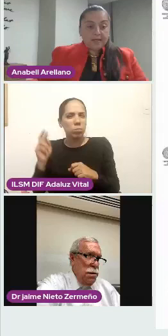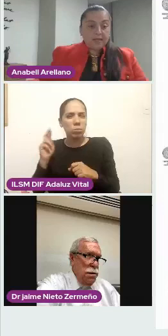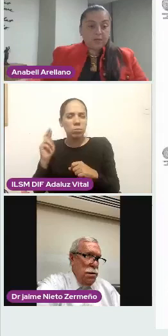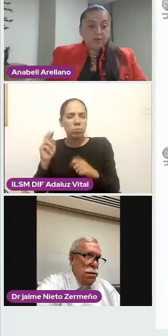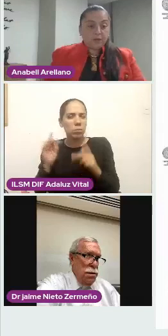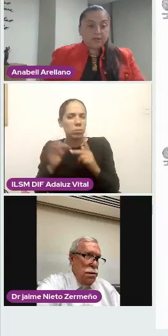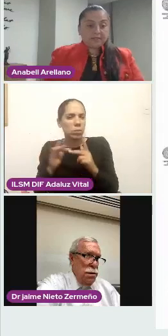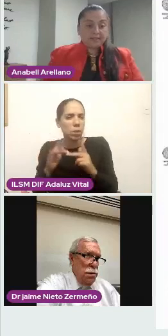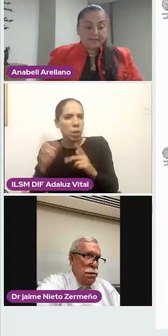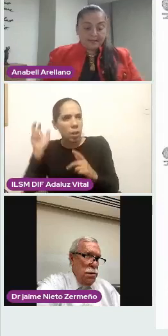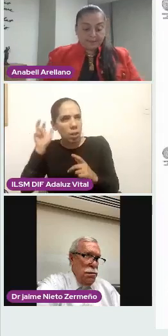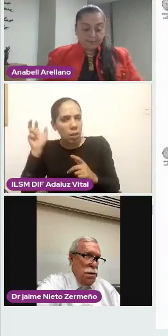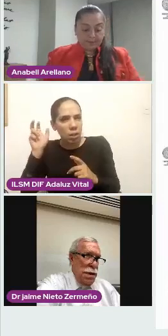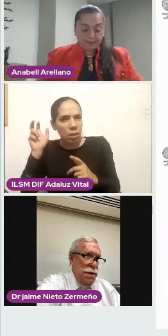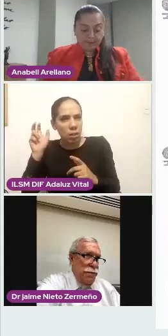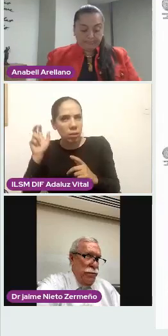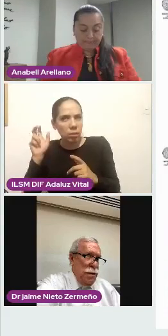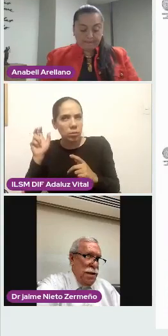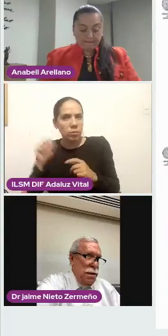Y, bueno, pues,